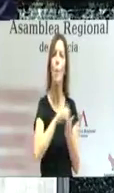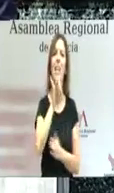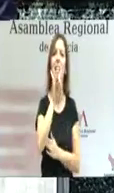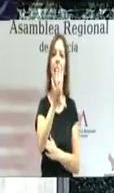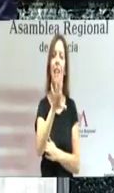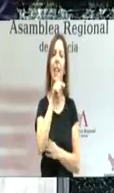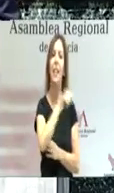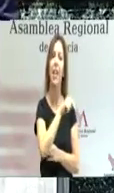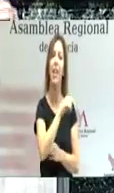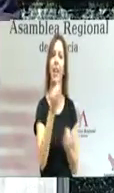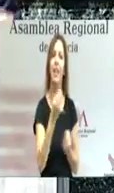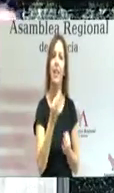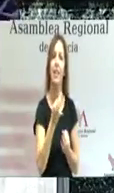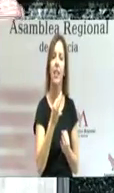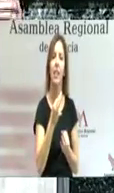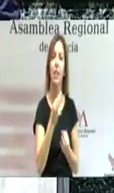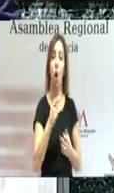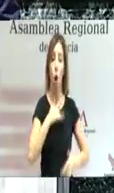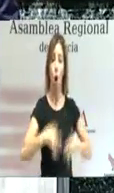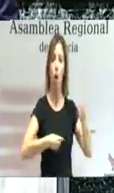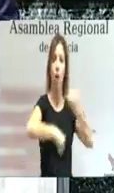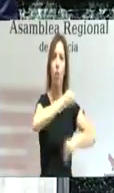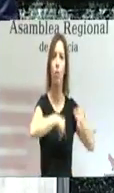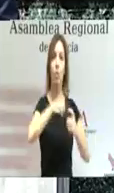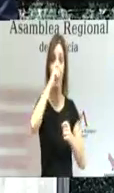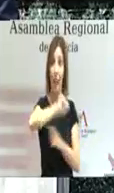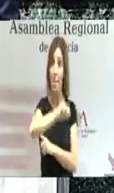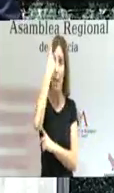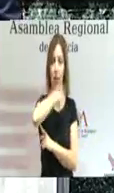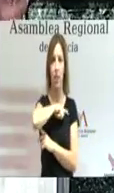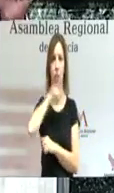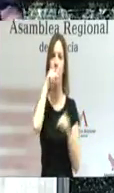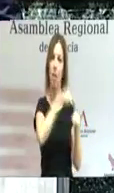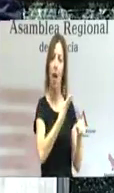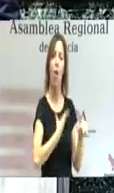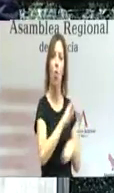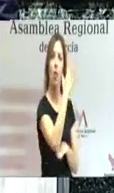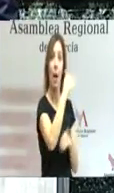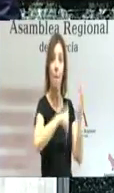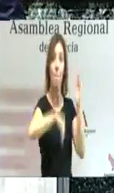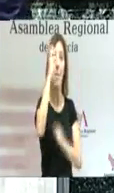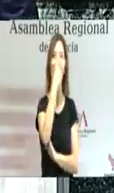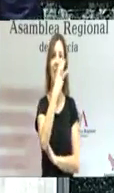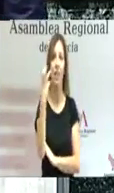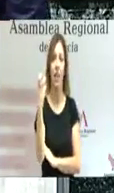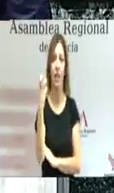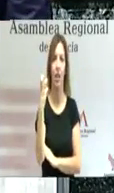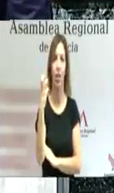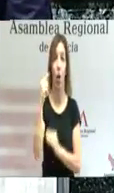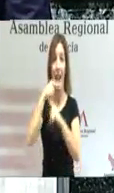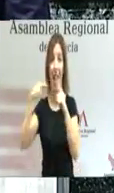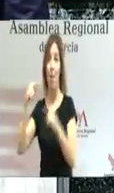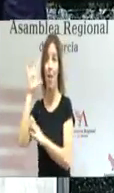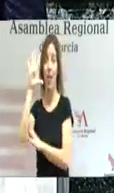en el que más donaciones de órganos se han registrado en España. más de 300, cinco puntos por encima de la media.